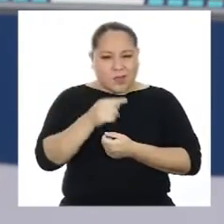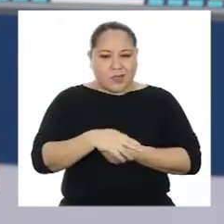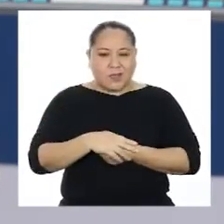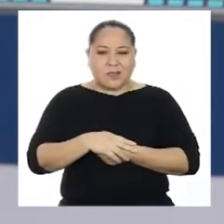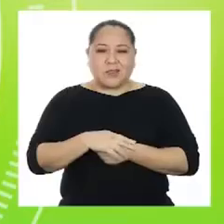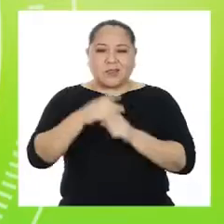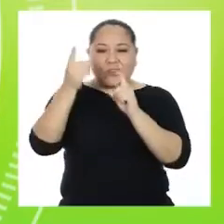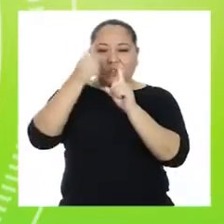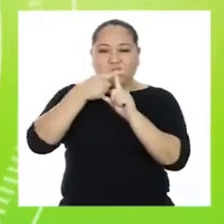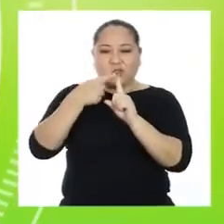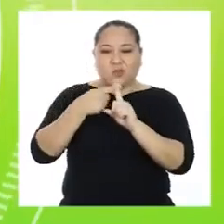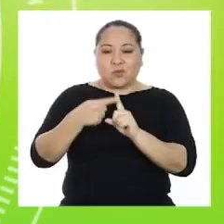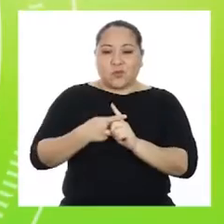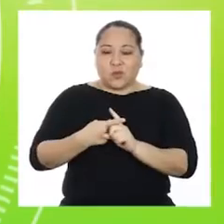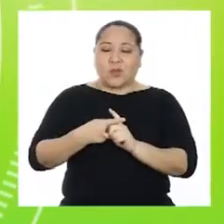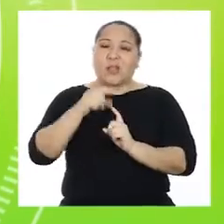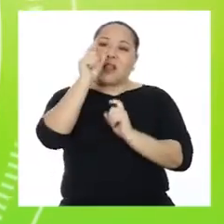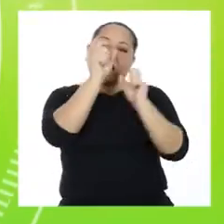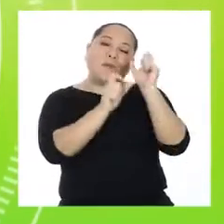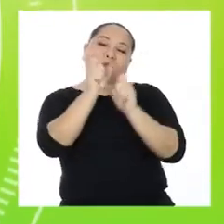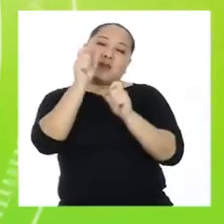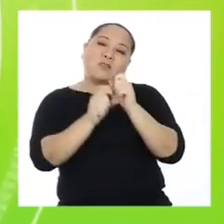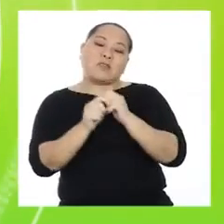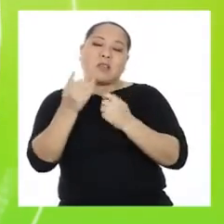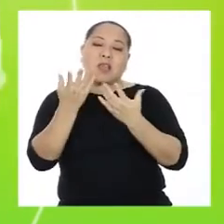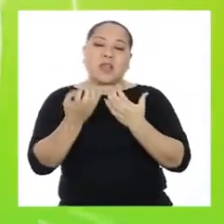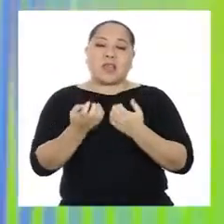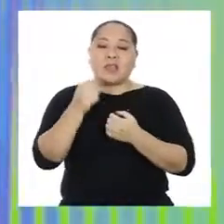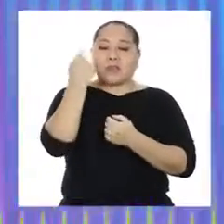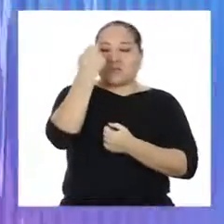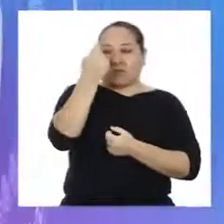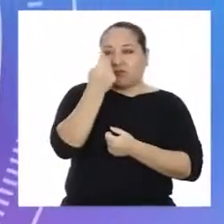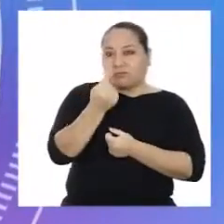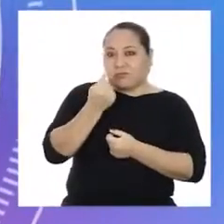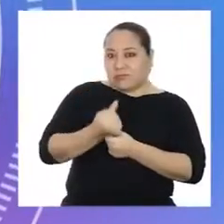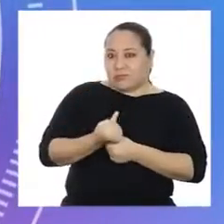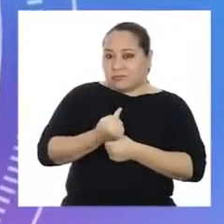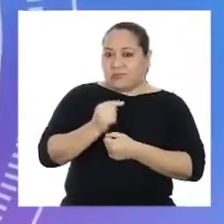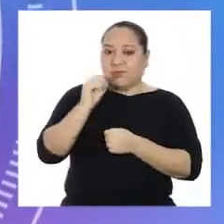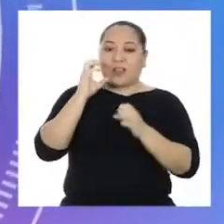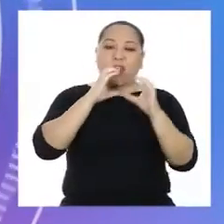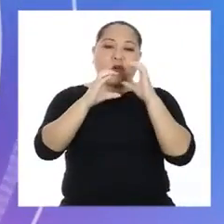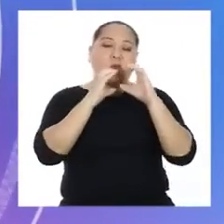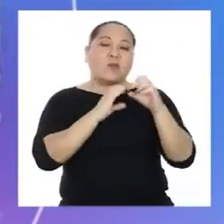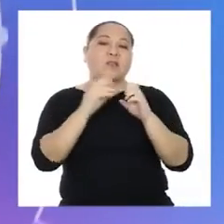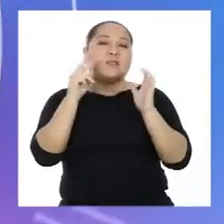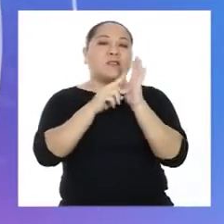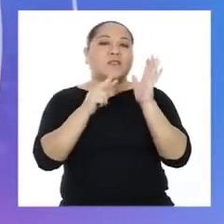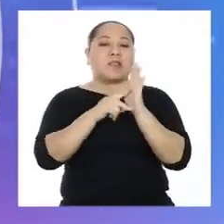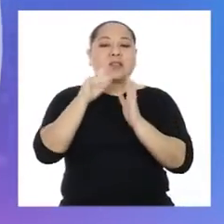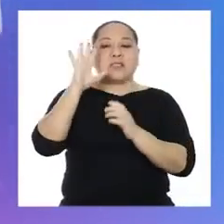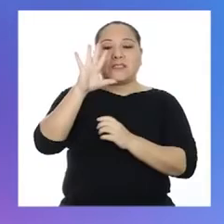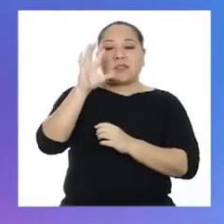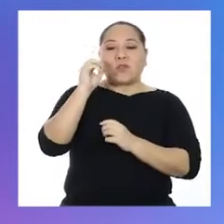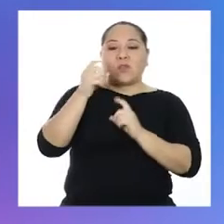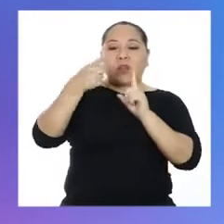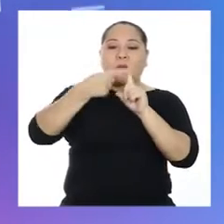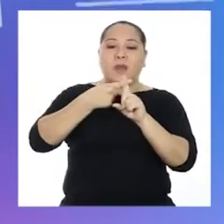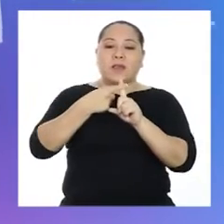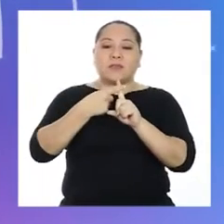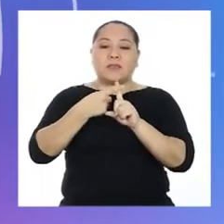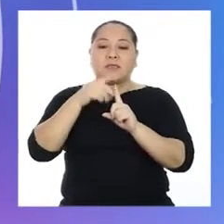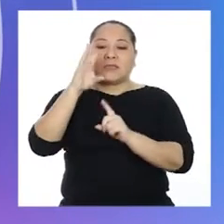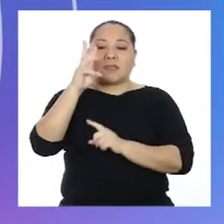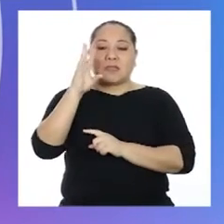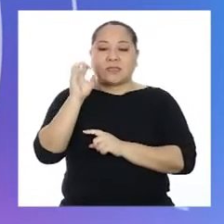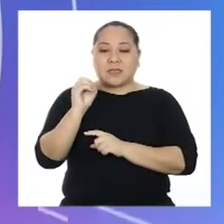saberlo? Sumando la cantidad de personas que prefieren cada medio de comunicación, es decir, cincuenta